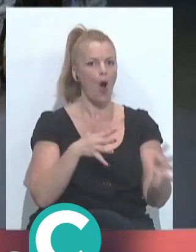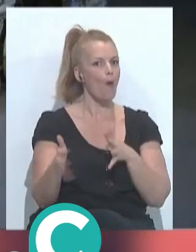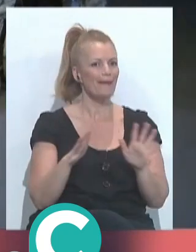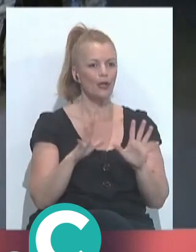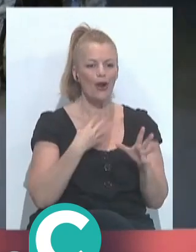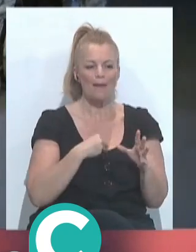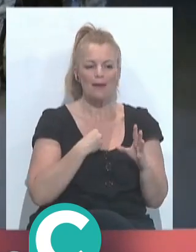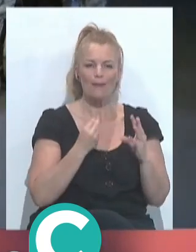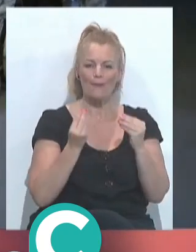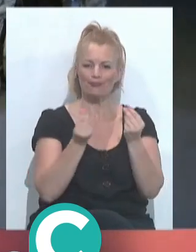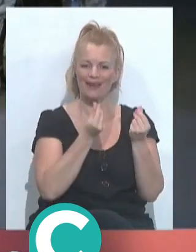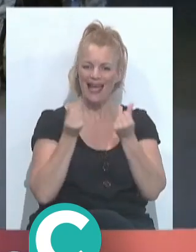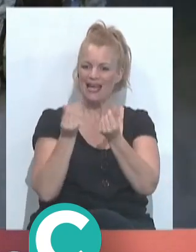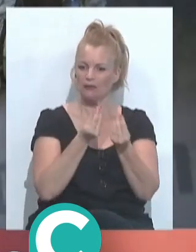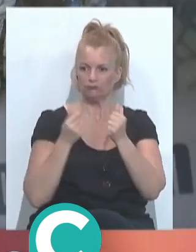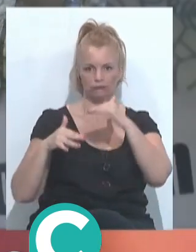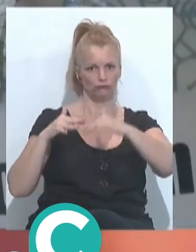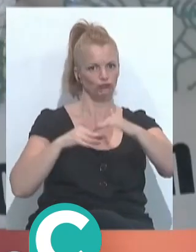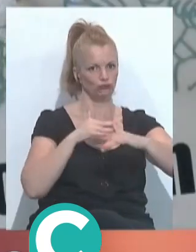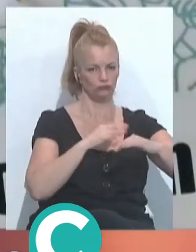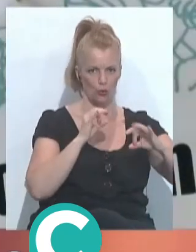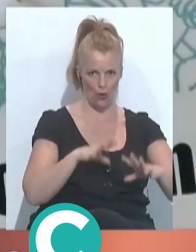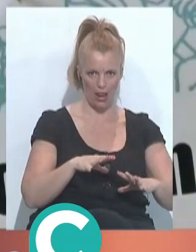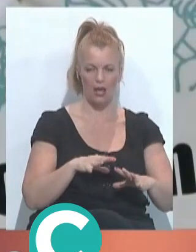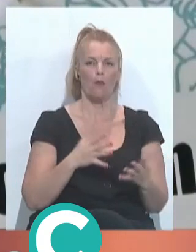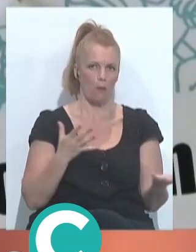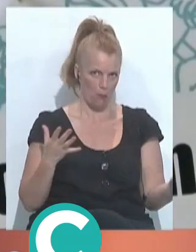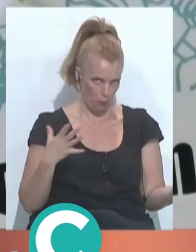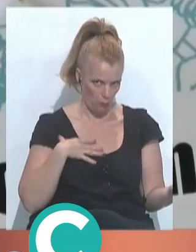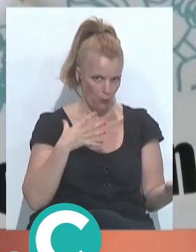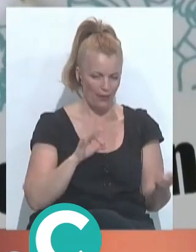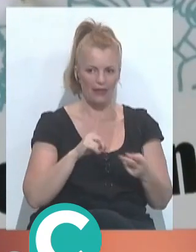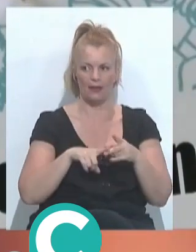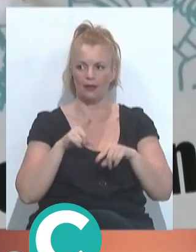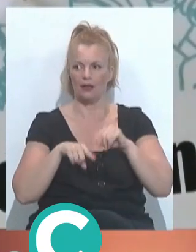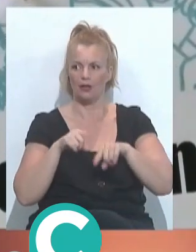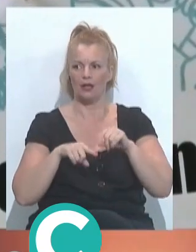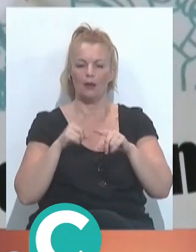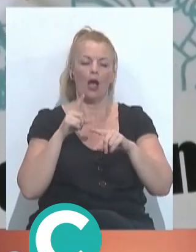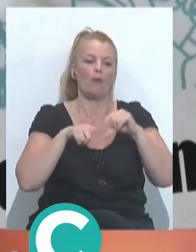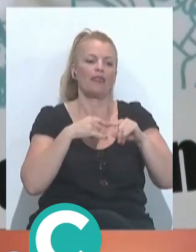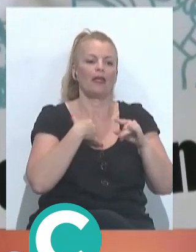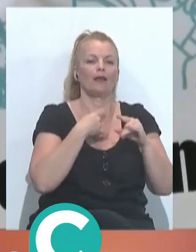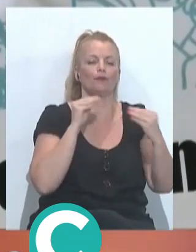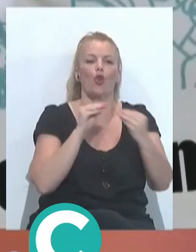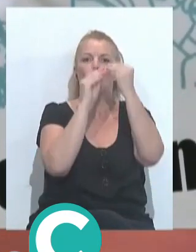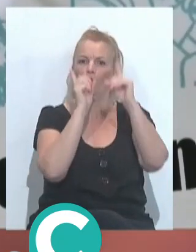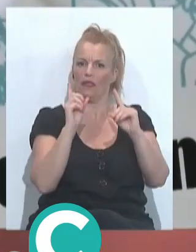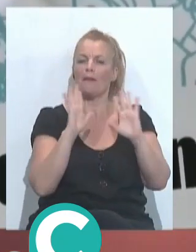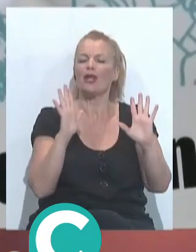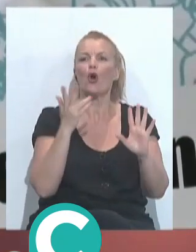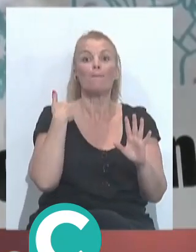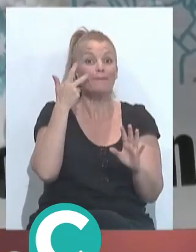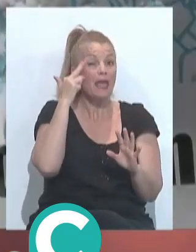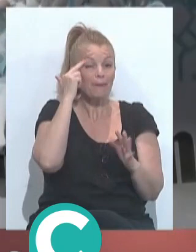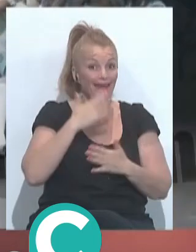la misma sintonía, que puede evidentemente que haya pasado o que pase que no vaya totalmente en sintonía, pero la verdad que mi